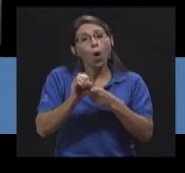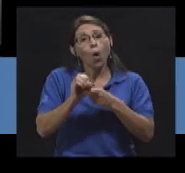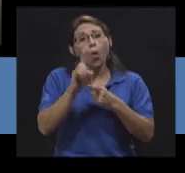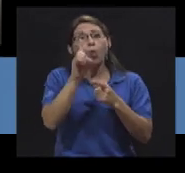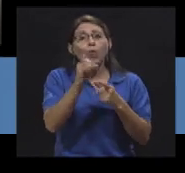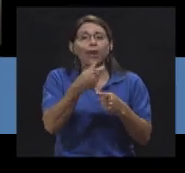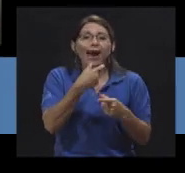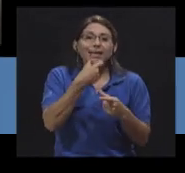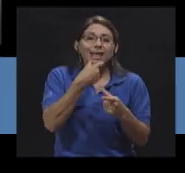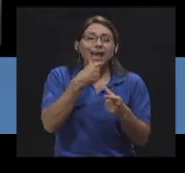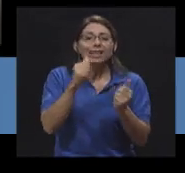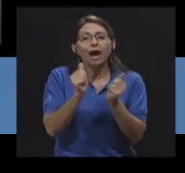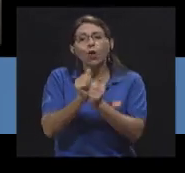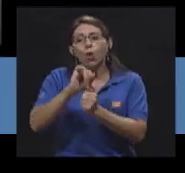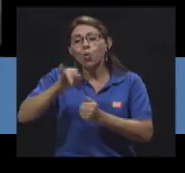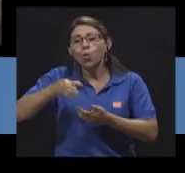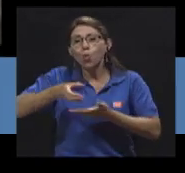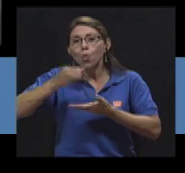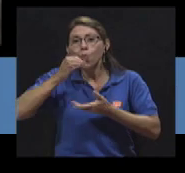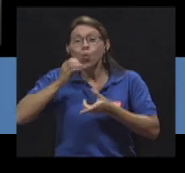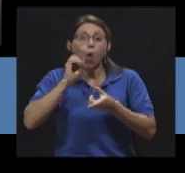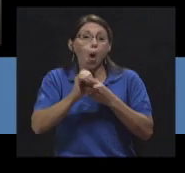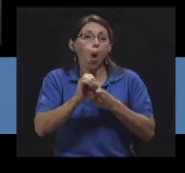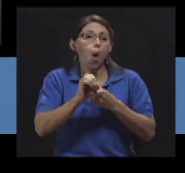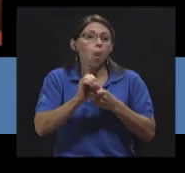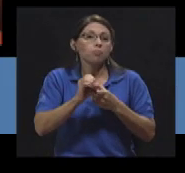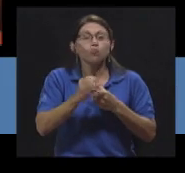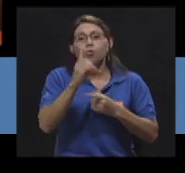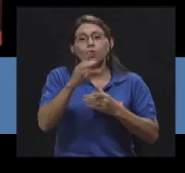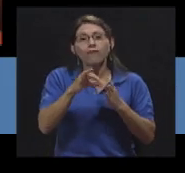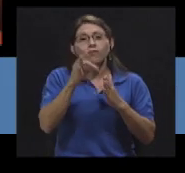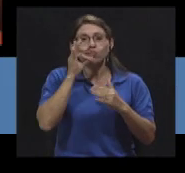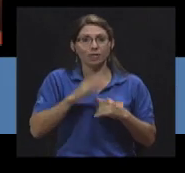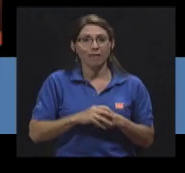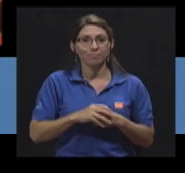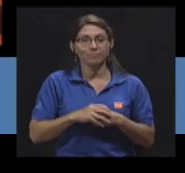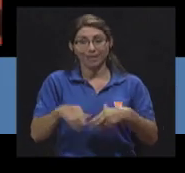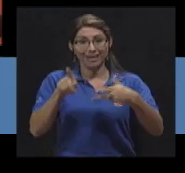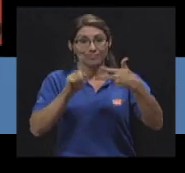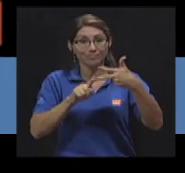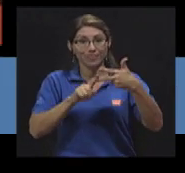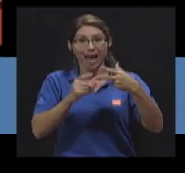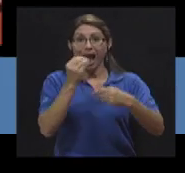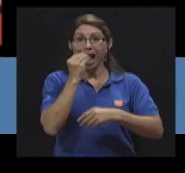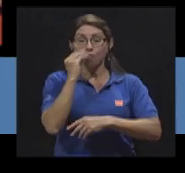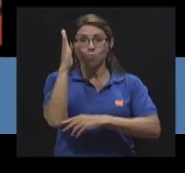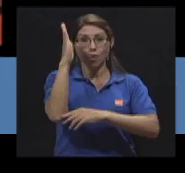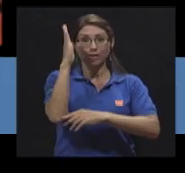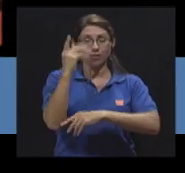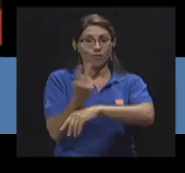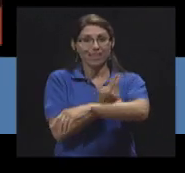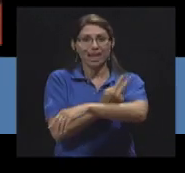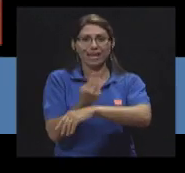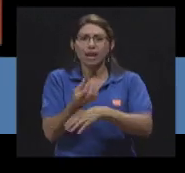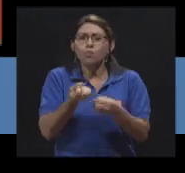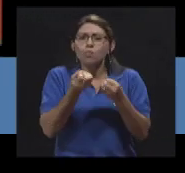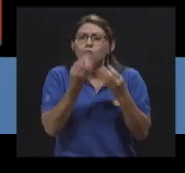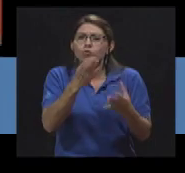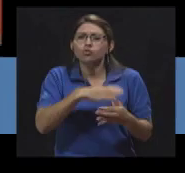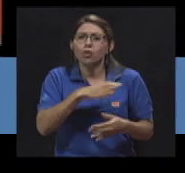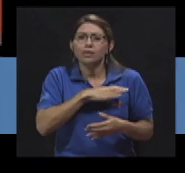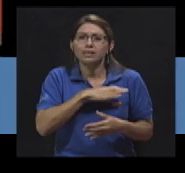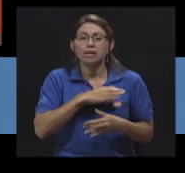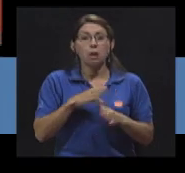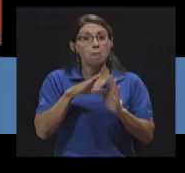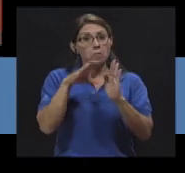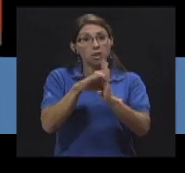se puede comer, no sé, otra fruta un poco más grande. En un almuerzo vegetariano van a haber muchos componentes.